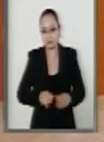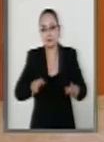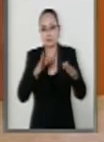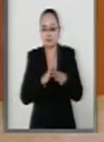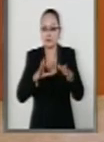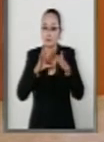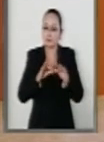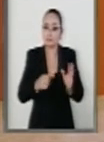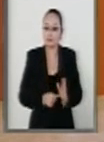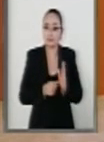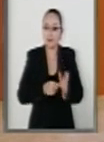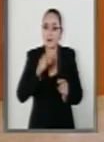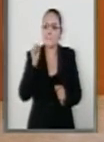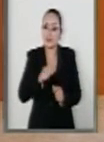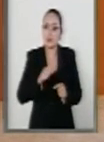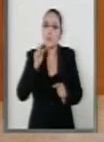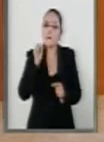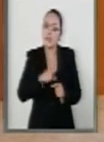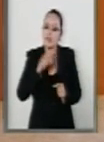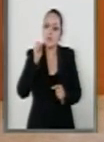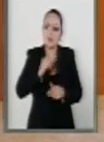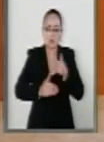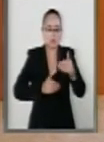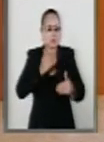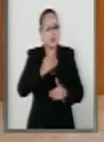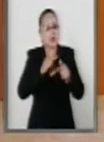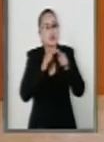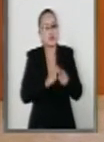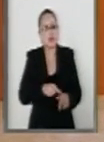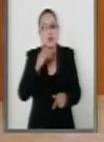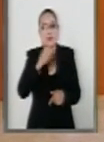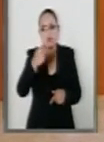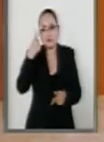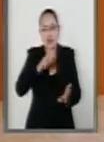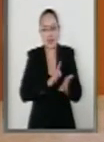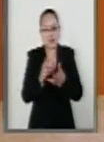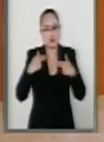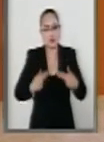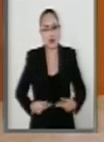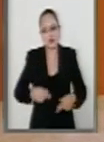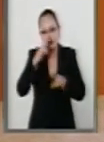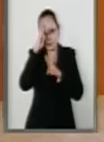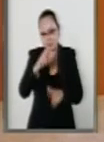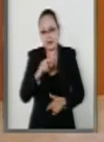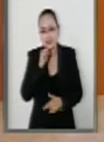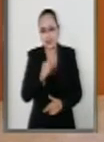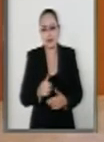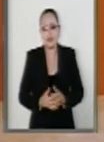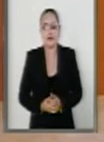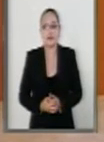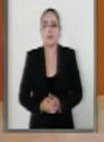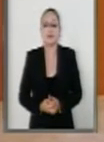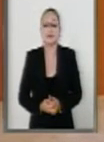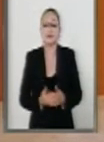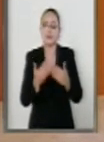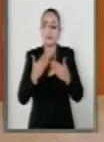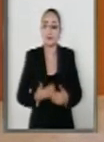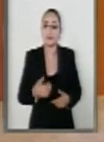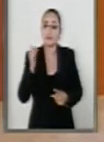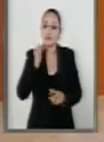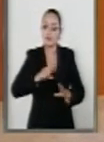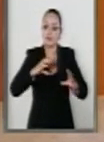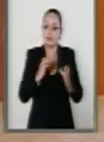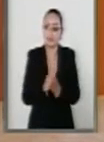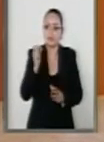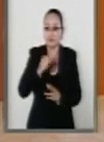y se repitan en el futuro las graves violaciones a los derechos humanos. Ahora bien, derivado de